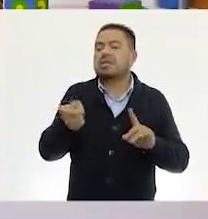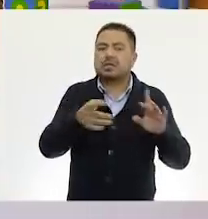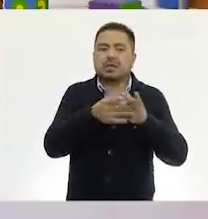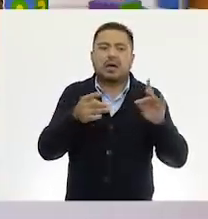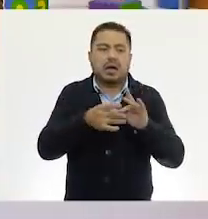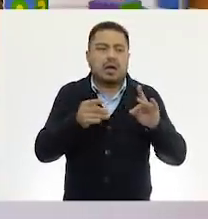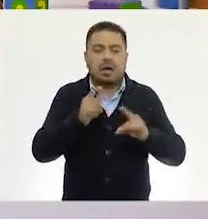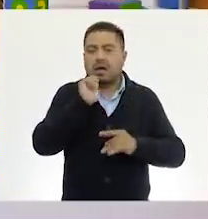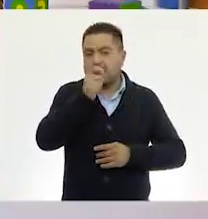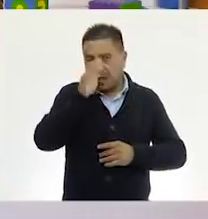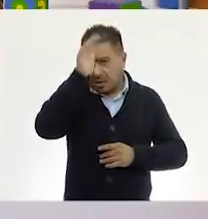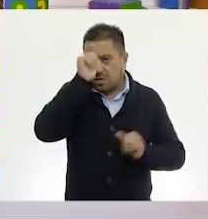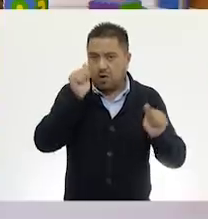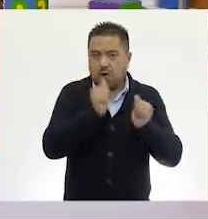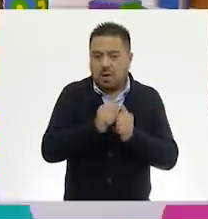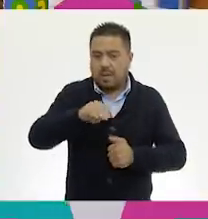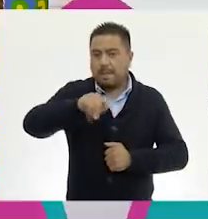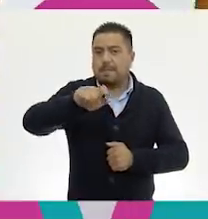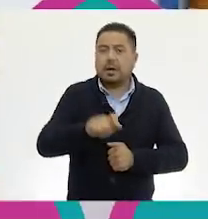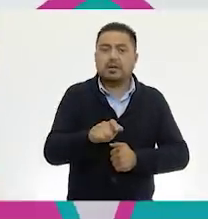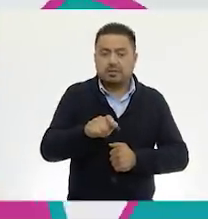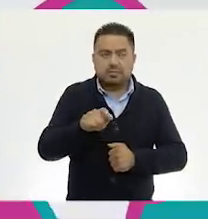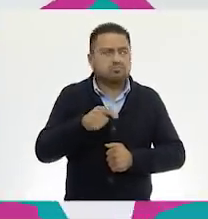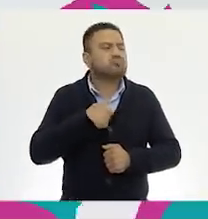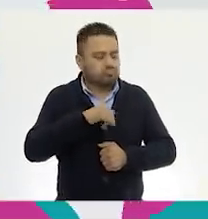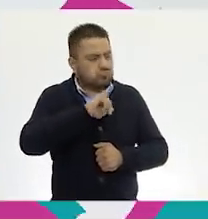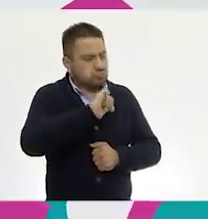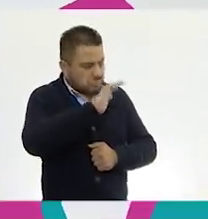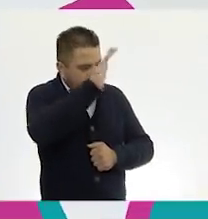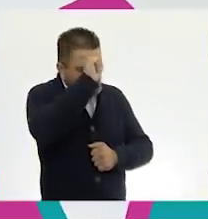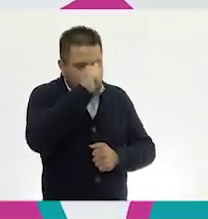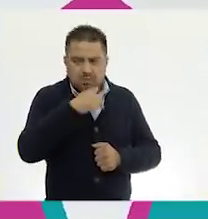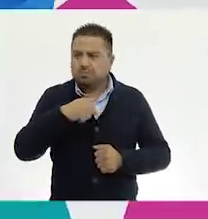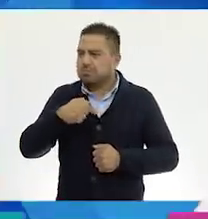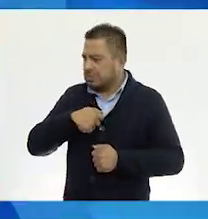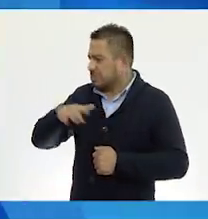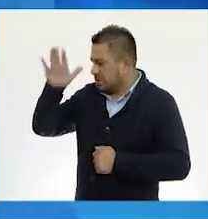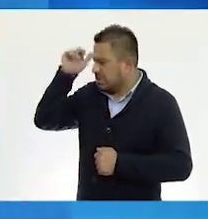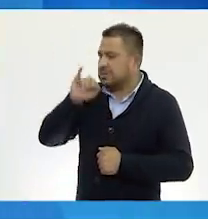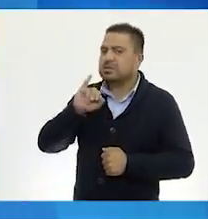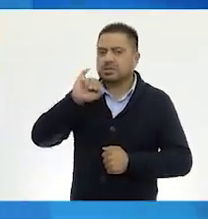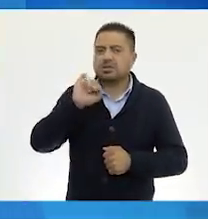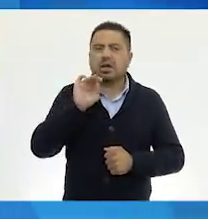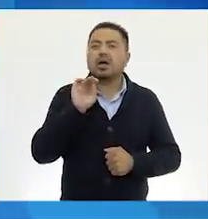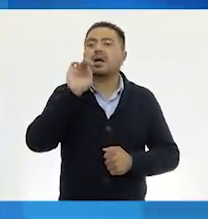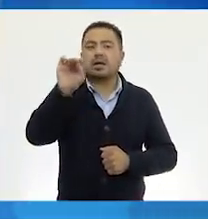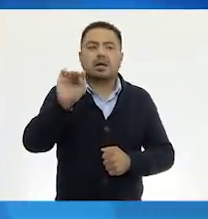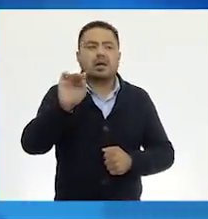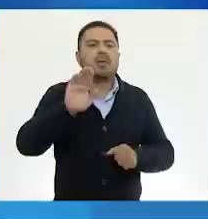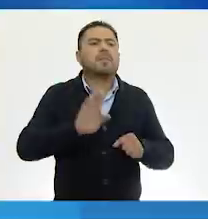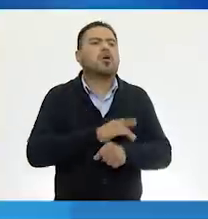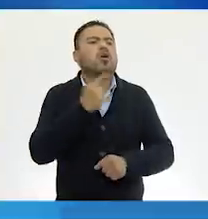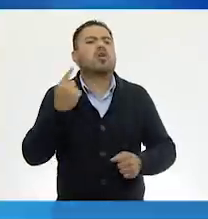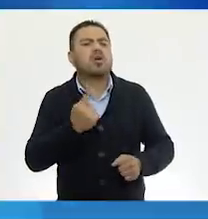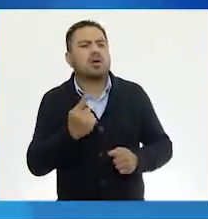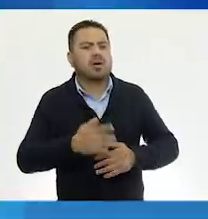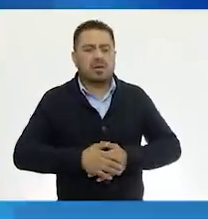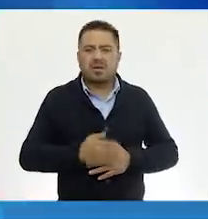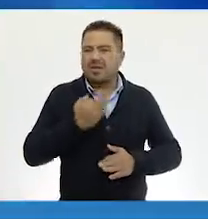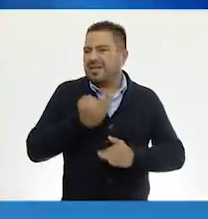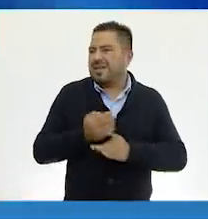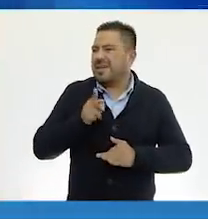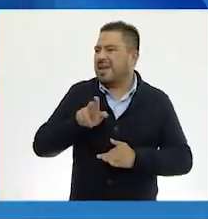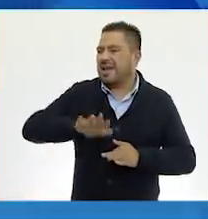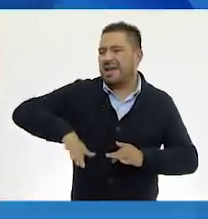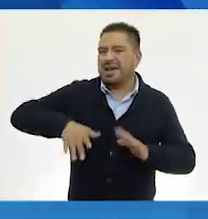¿están de acuerdo con Max? ¿Estás de acuerdo con Max? Estoy de acuerdo. ¿Están de acuerdo? Muy bien. Le ponemos el sí. Y ponemos, ¿por qué? Muy bien, como lo habías